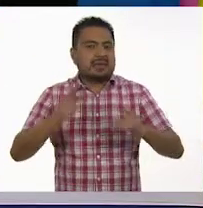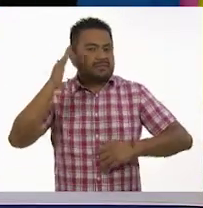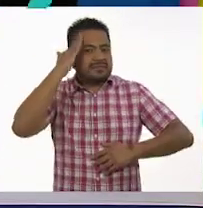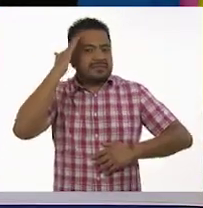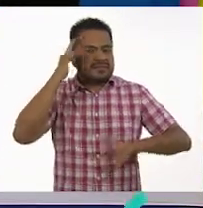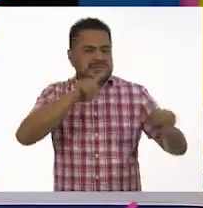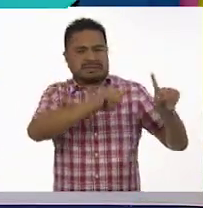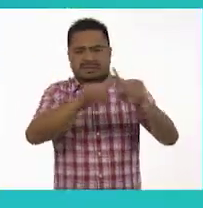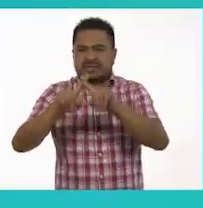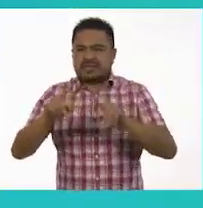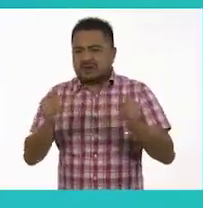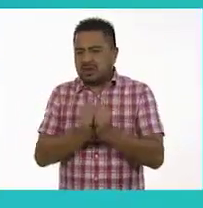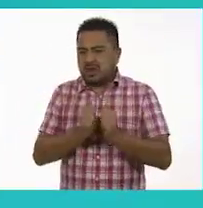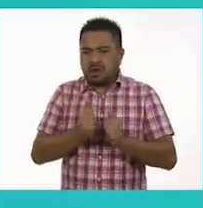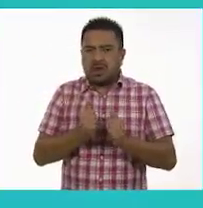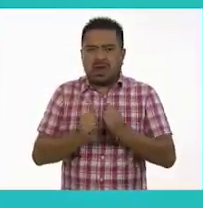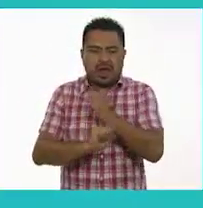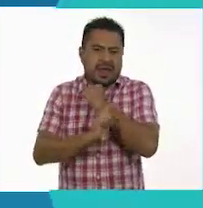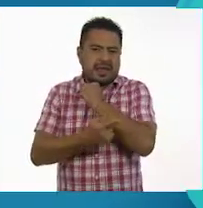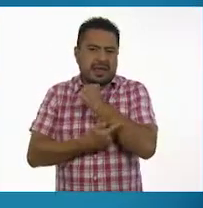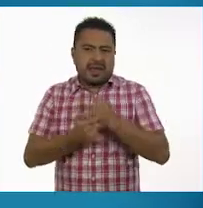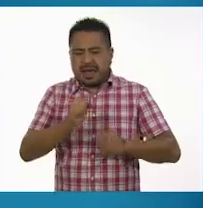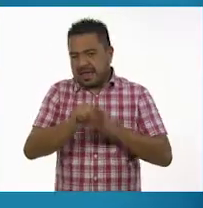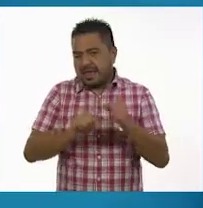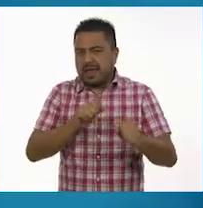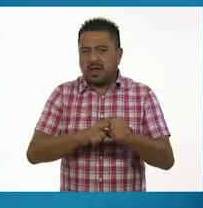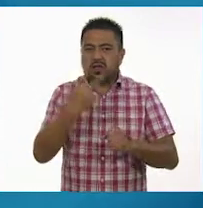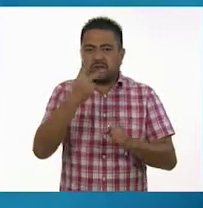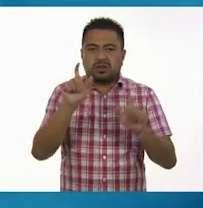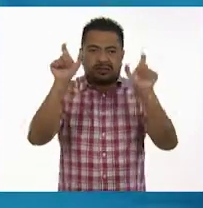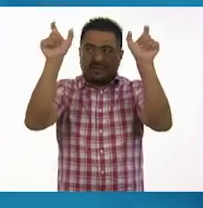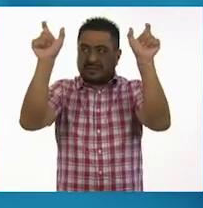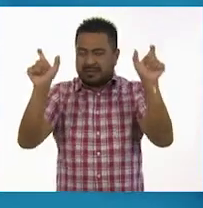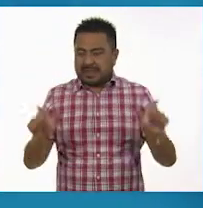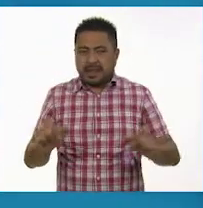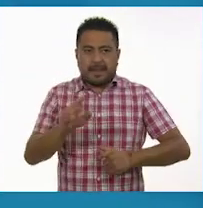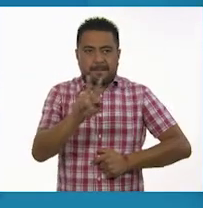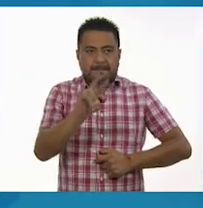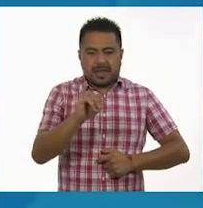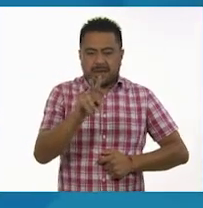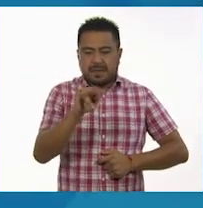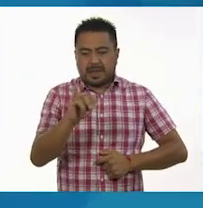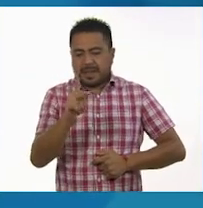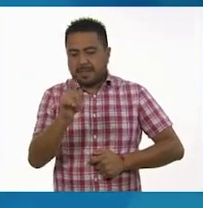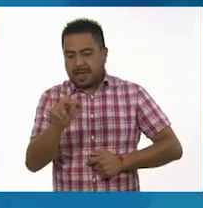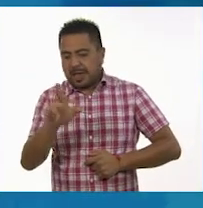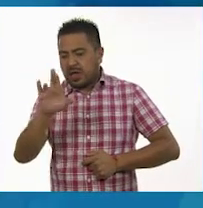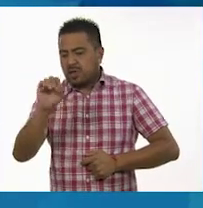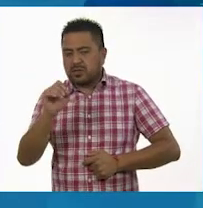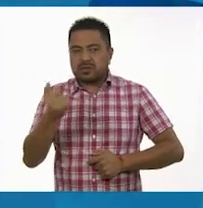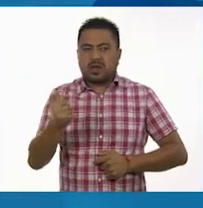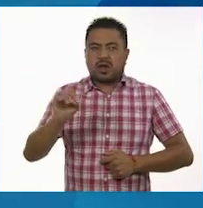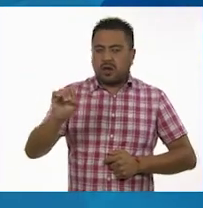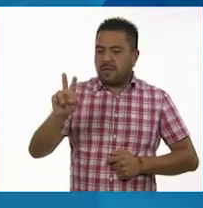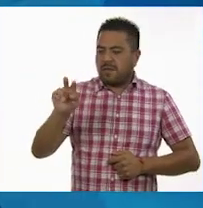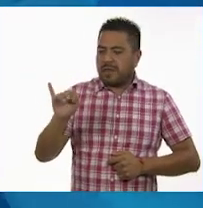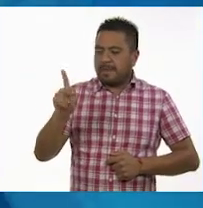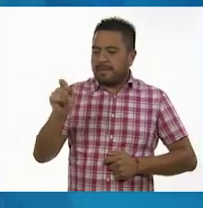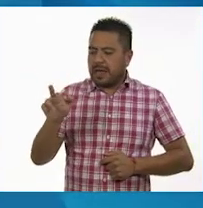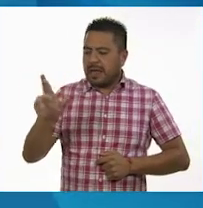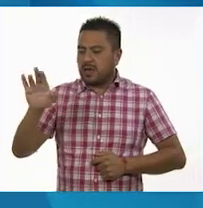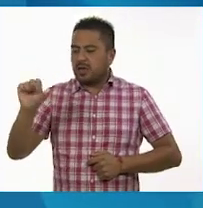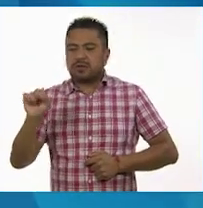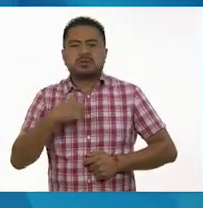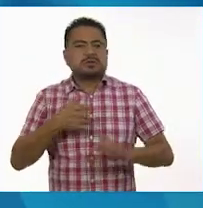Diversidad en la reproducción animal. Está dividida en dos columnas, vivíparos y ovíparos. Y voy a mencionar